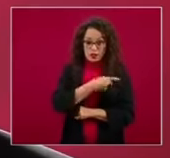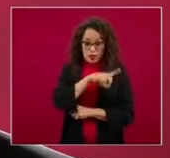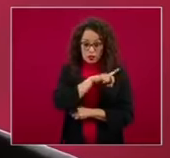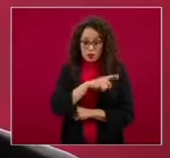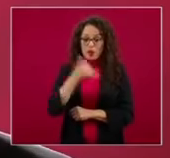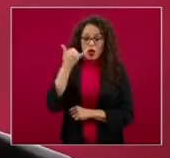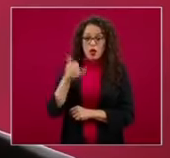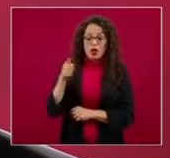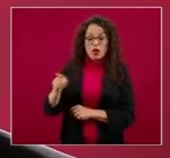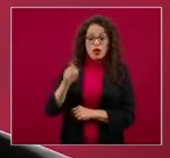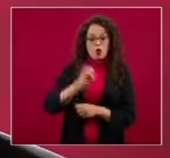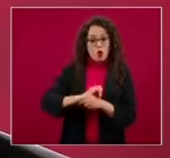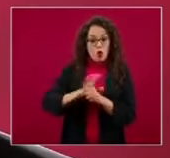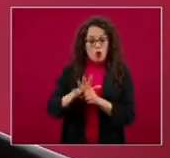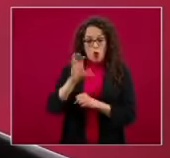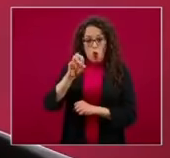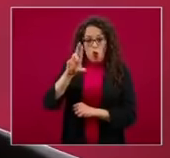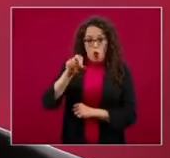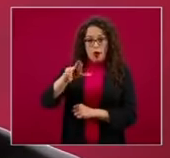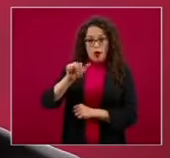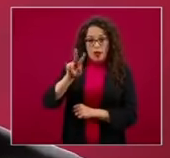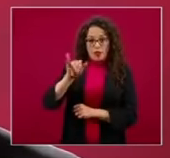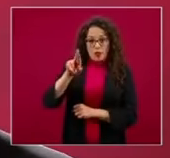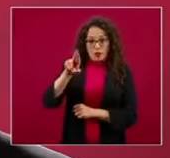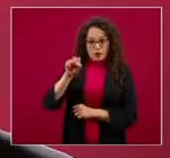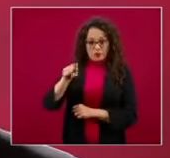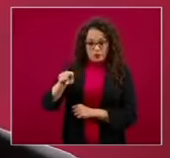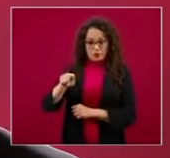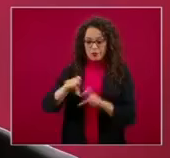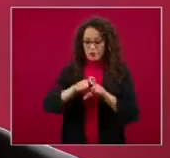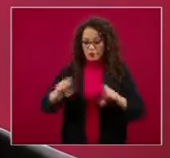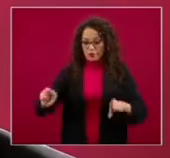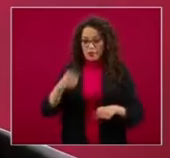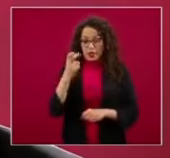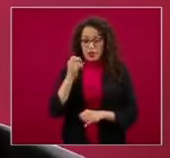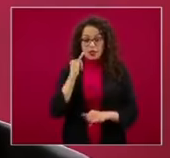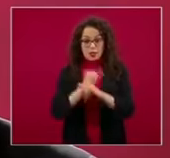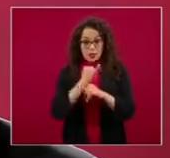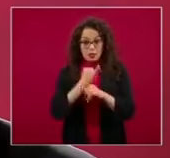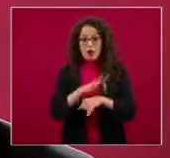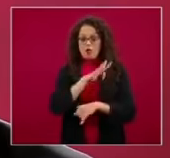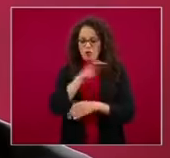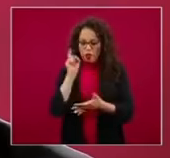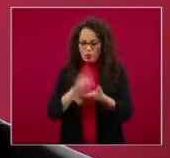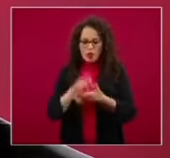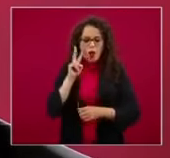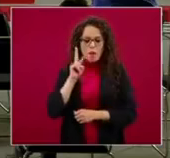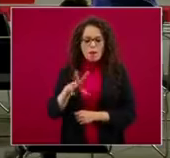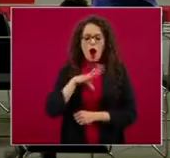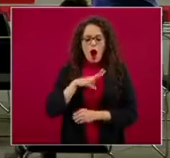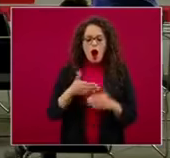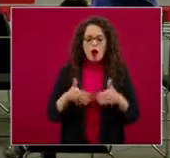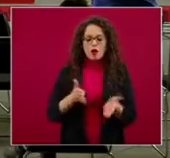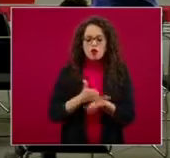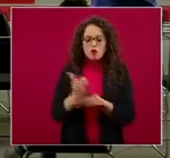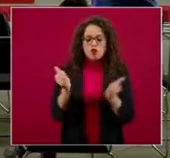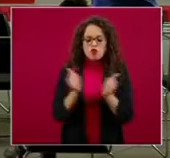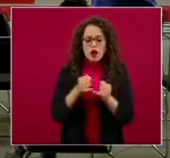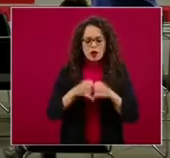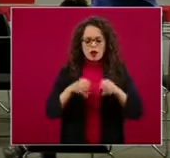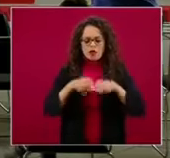población que ha pasado por el COVID o tiene un familiar sepa que en esas portales web puede encontrar una liga de acceso a videos